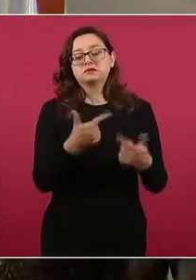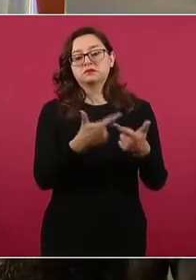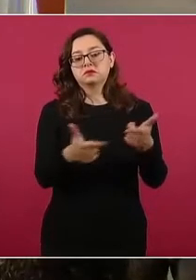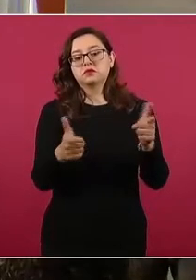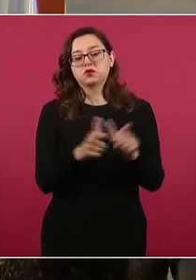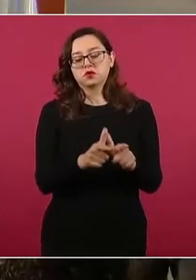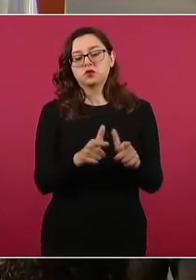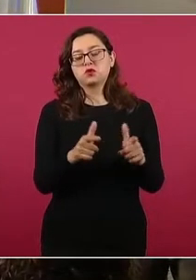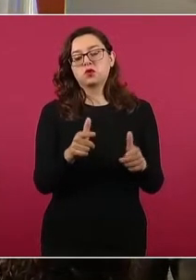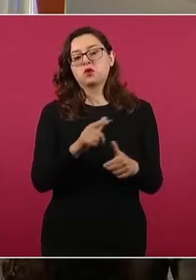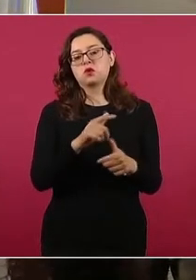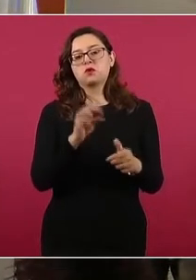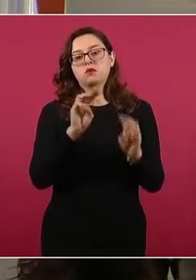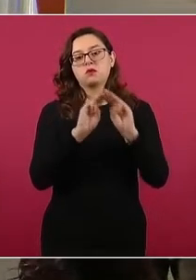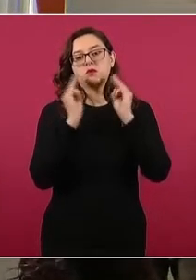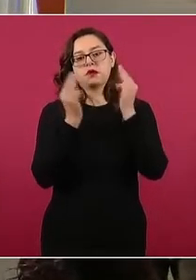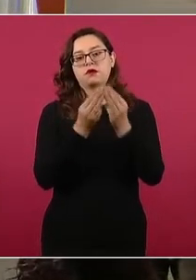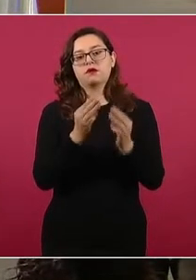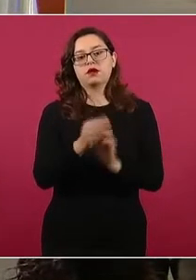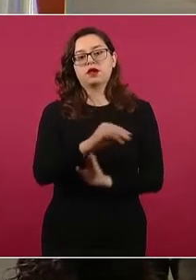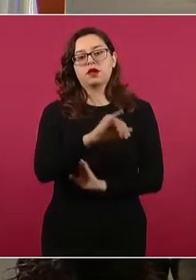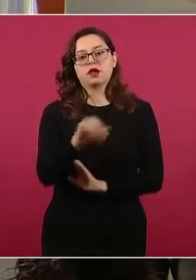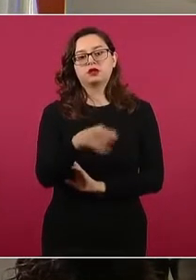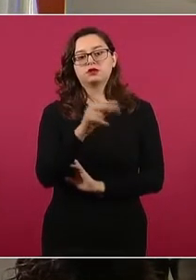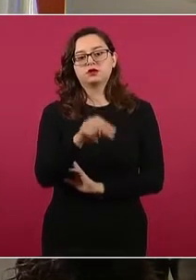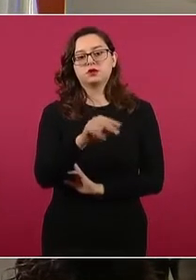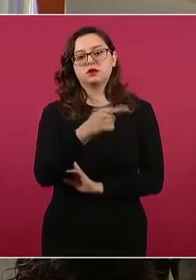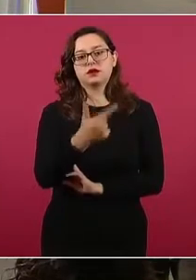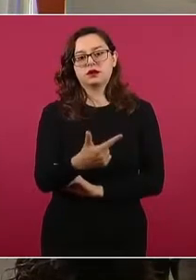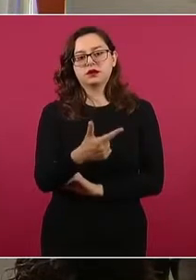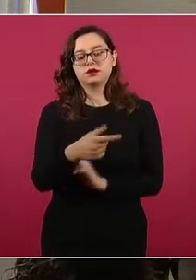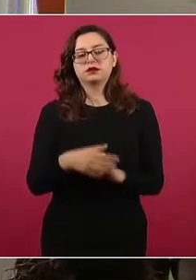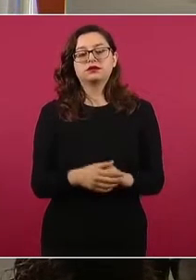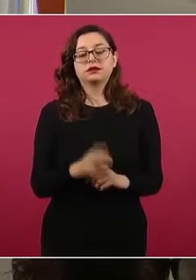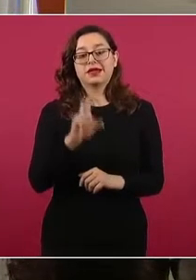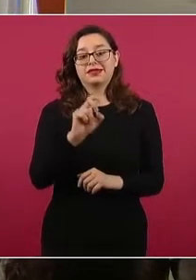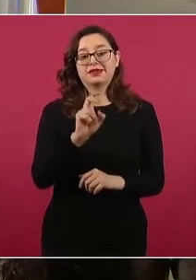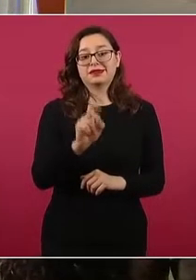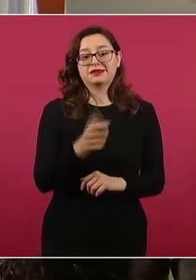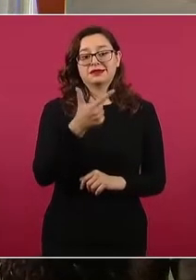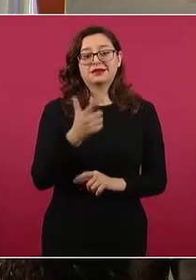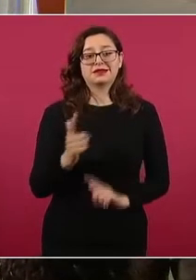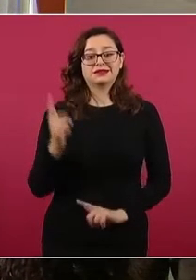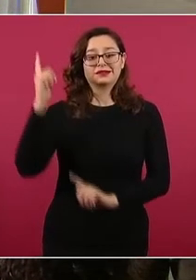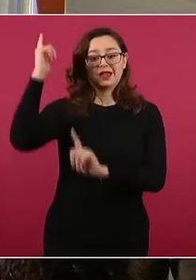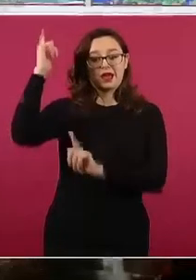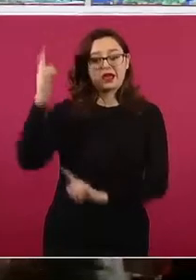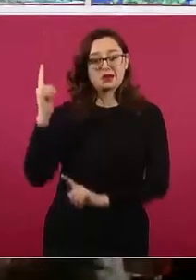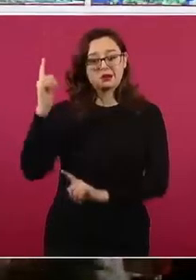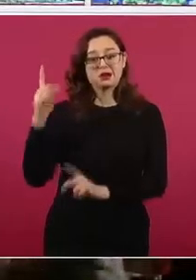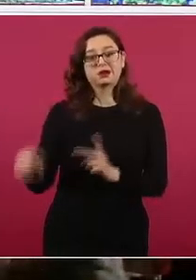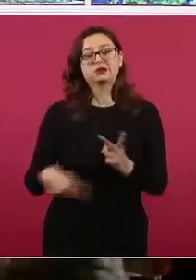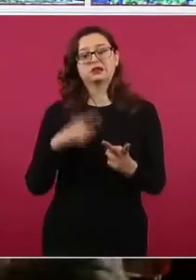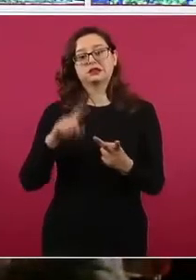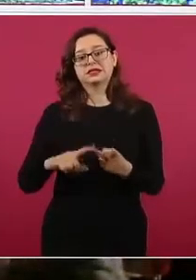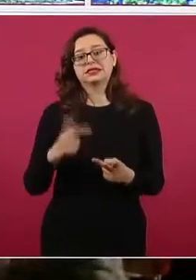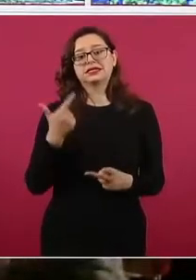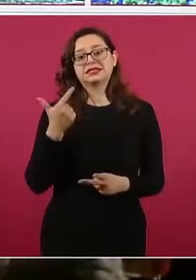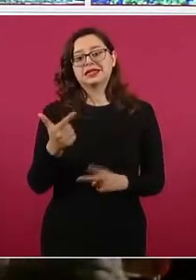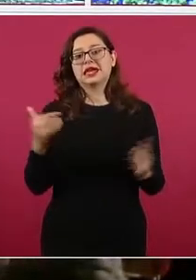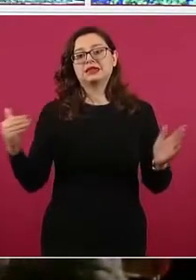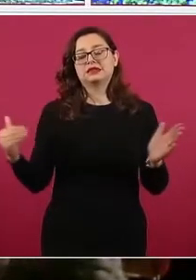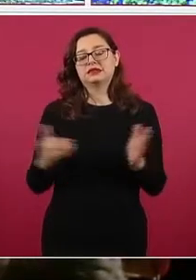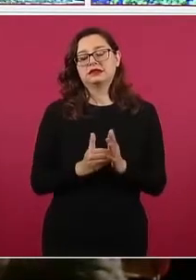cártel Jalisco Nueva Generación, se les aseguraron 36 armas largas, casi 7 mil cartuchos,